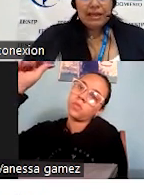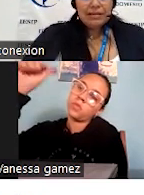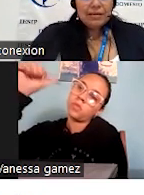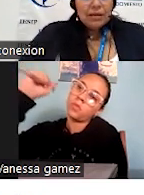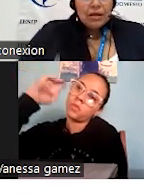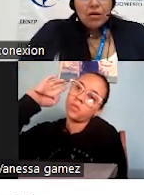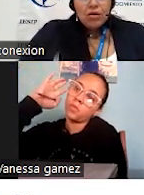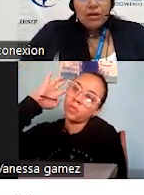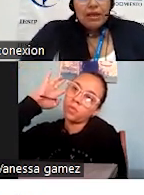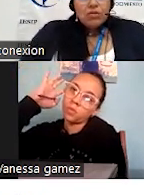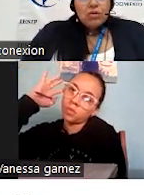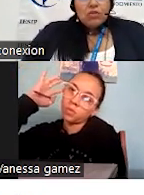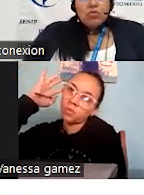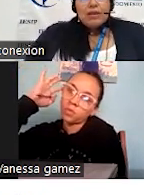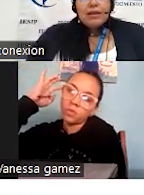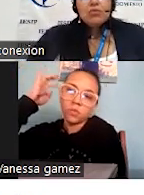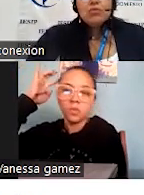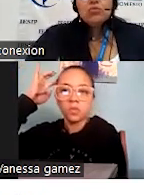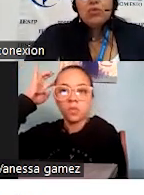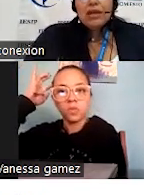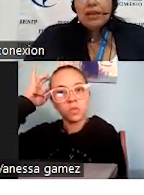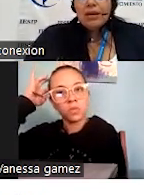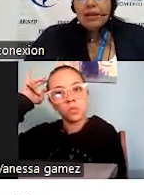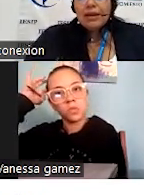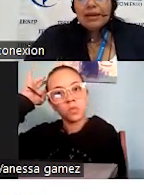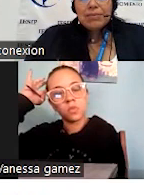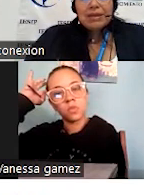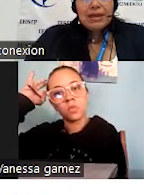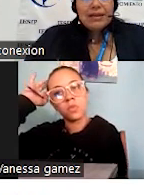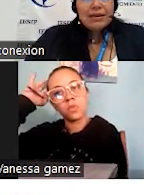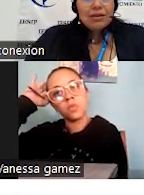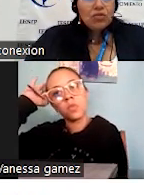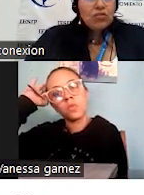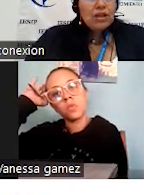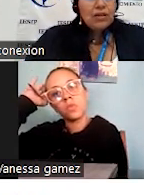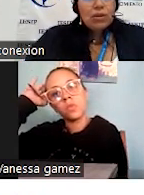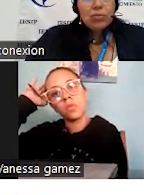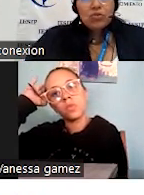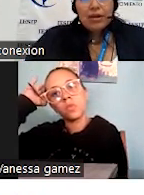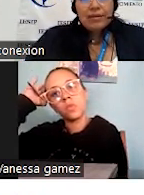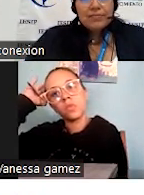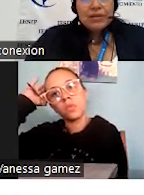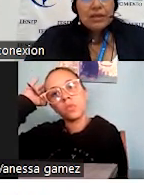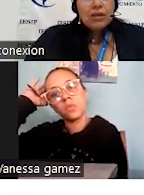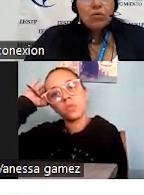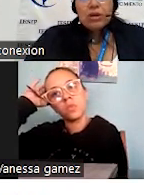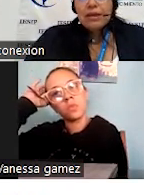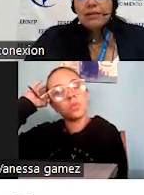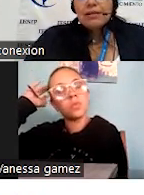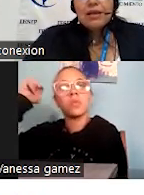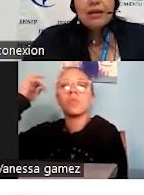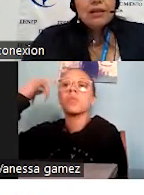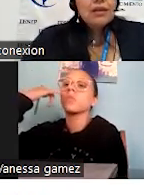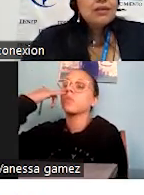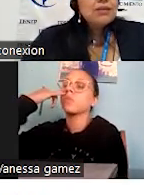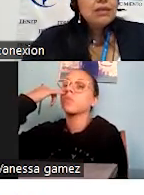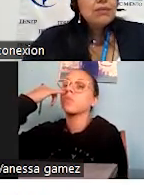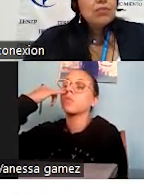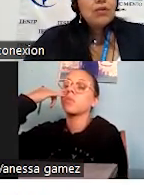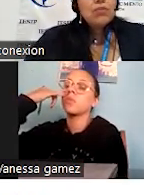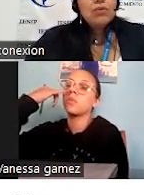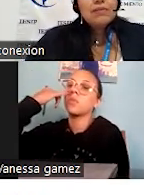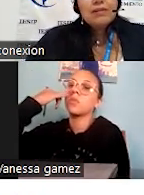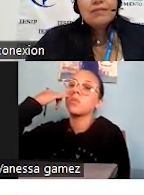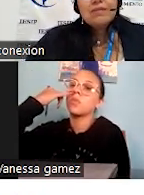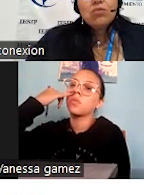servicio al cliente. Ok, resulta que tú eres la que maneja la red social de una posada y un cliente llega y te dice,